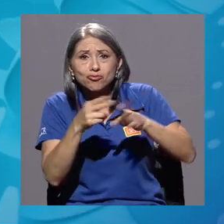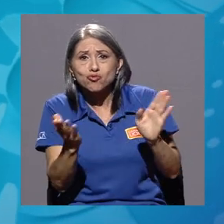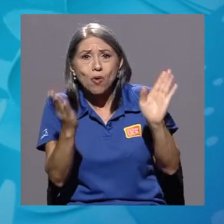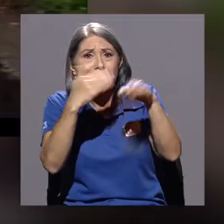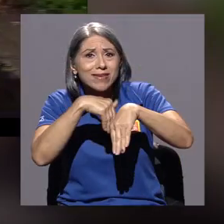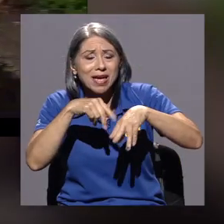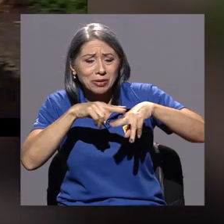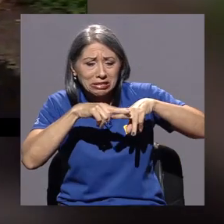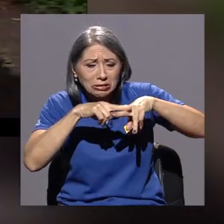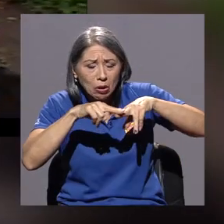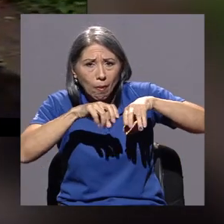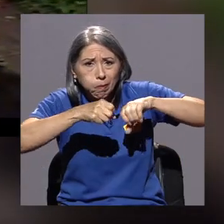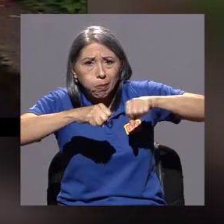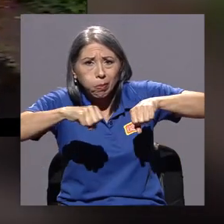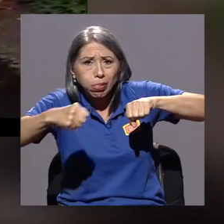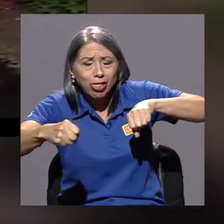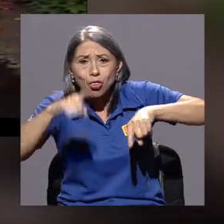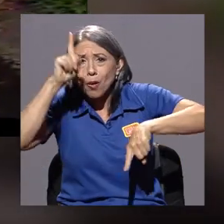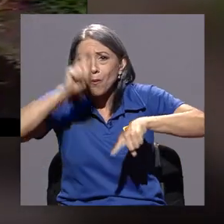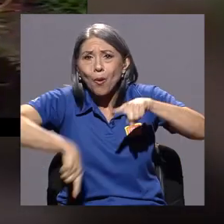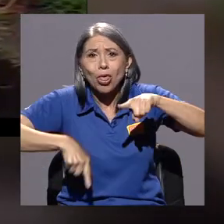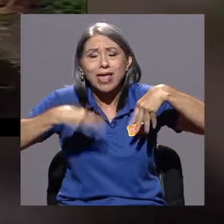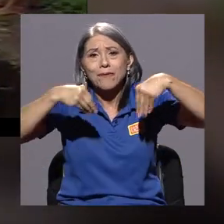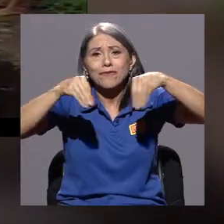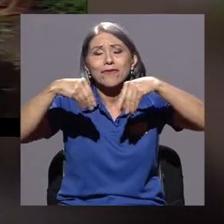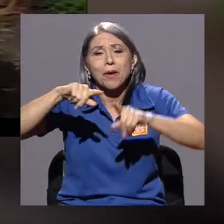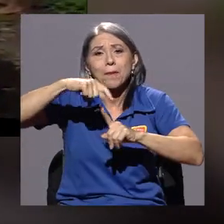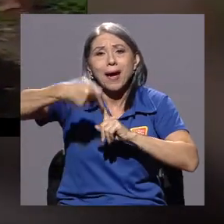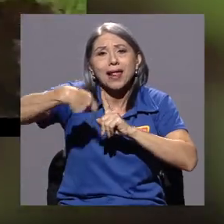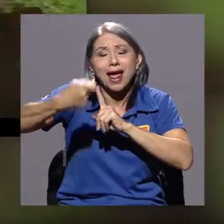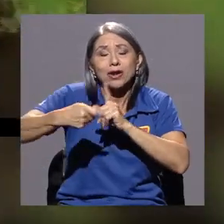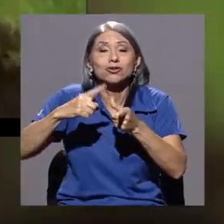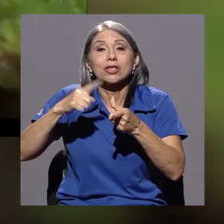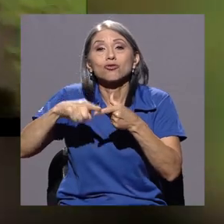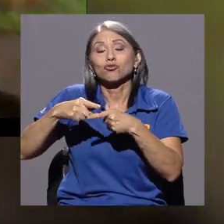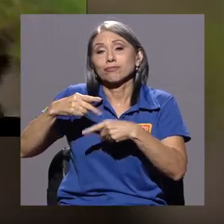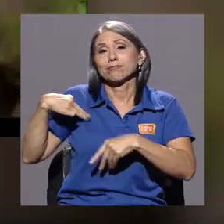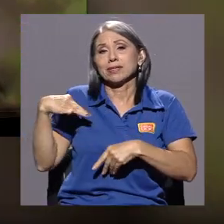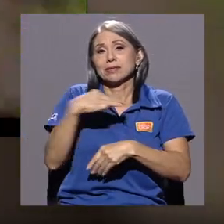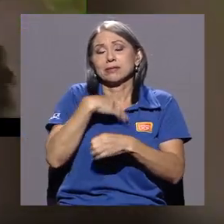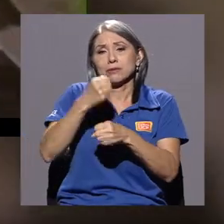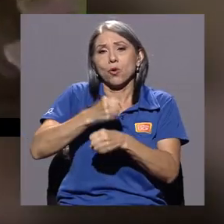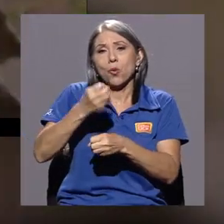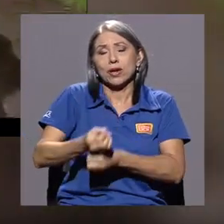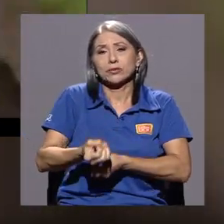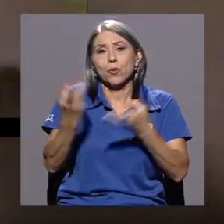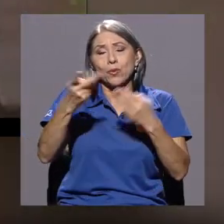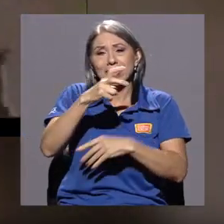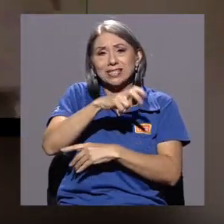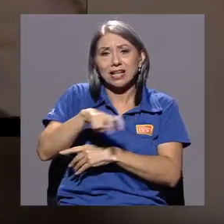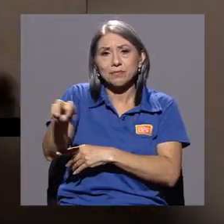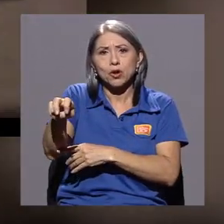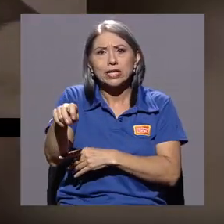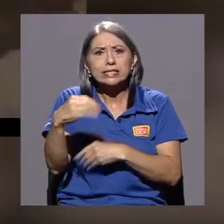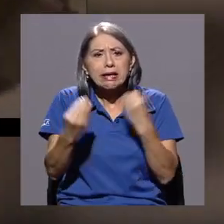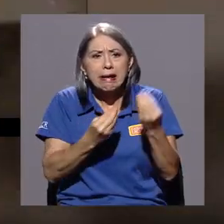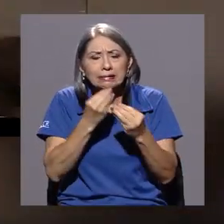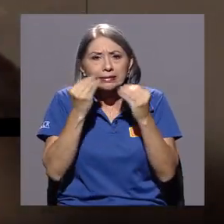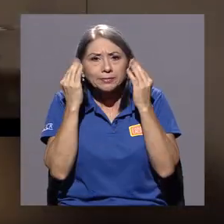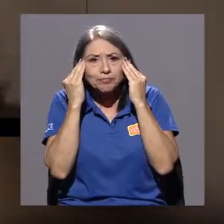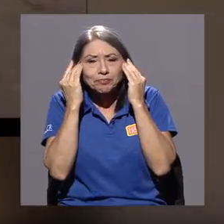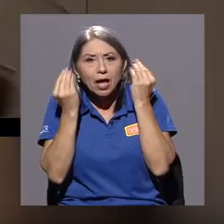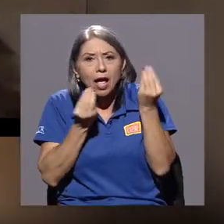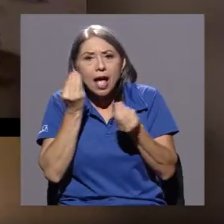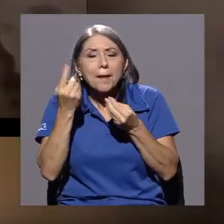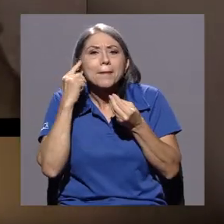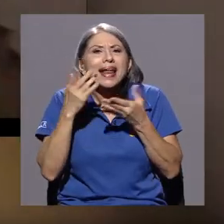exportarlo. Entonces, el Ministerio de Obras Públicas y Transportes se preocupó por restaurar carreteras,